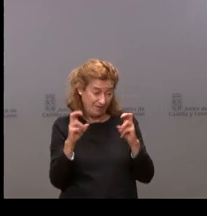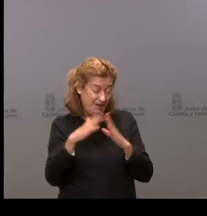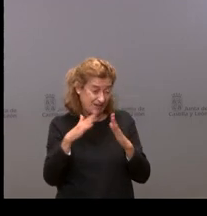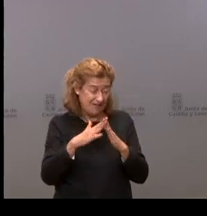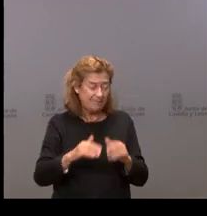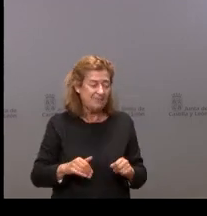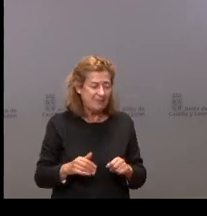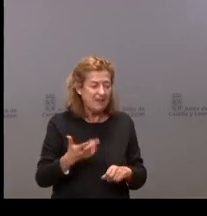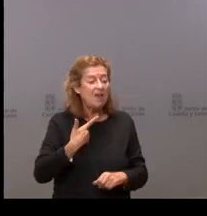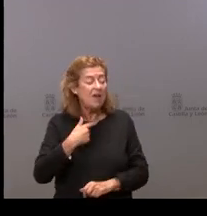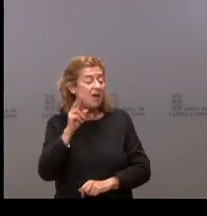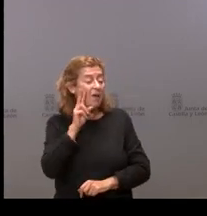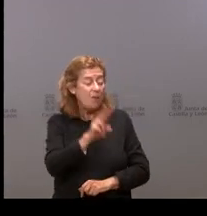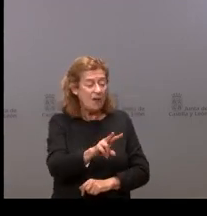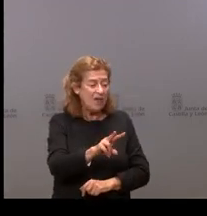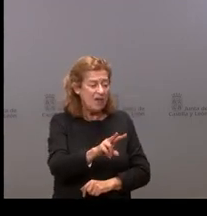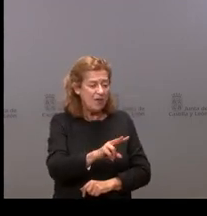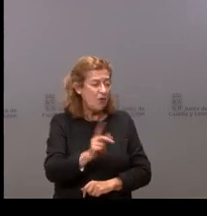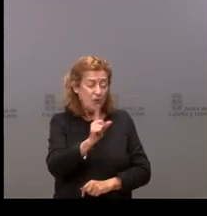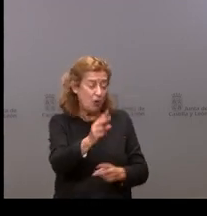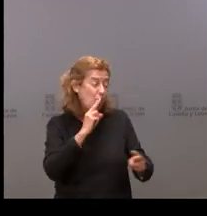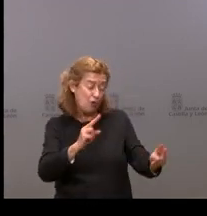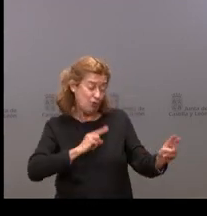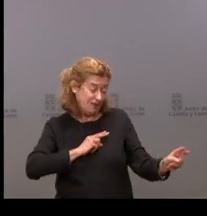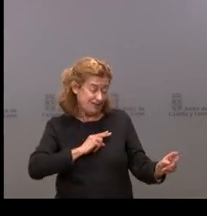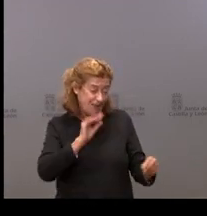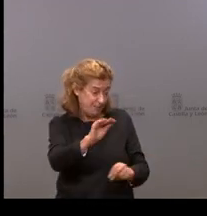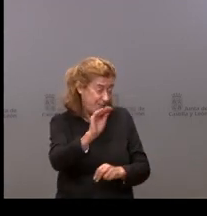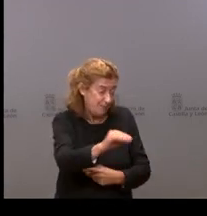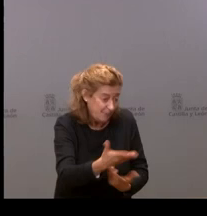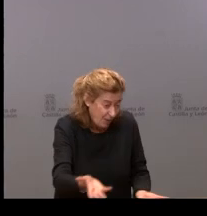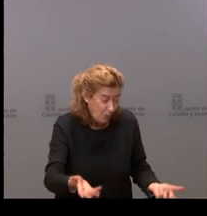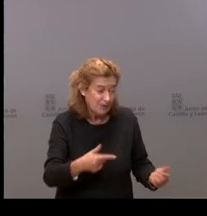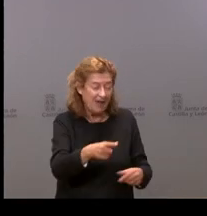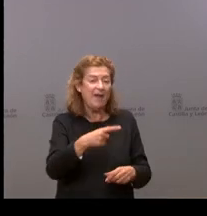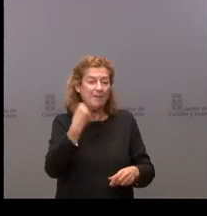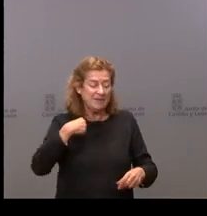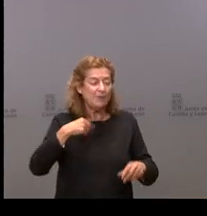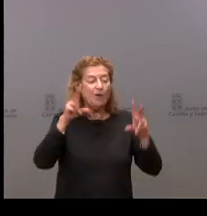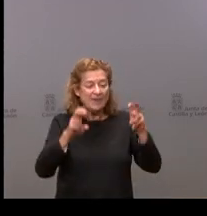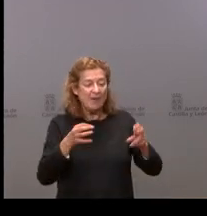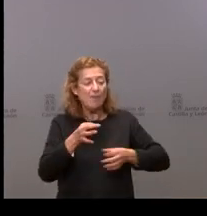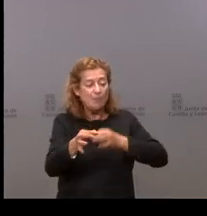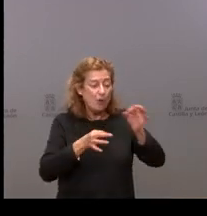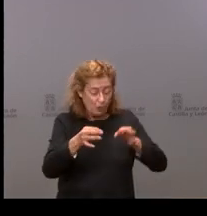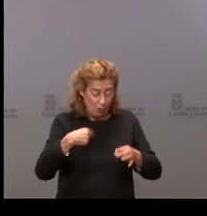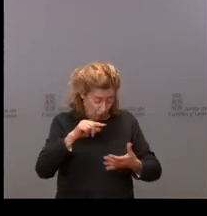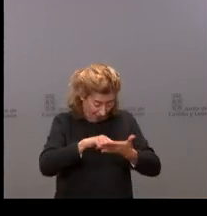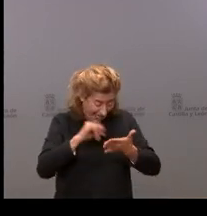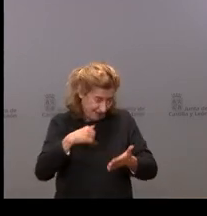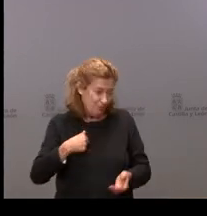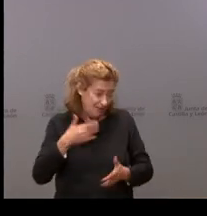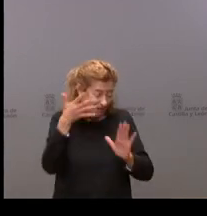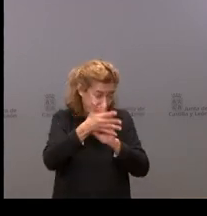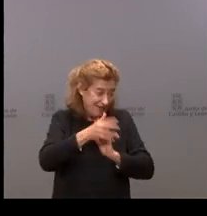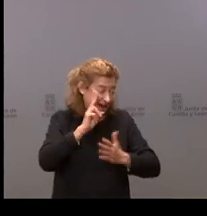Como veo que no ha contestado a la pregunta y usted dice no conocer el protocolo y yo lo tengo delante, se lo voy a leer, porque